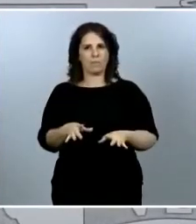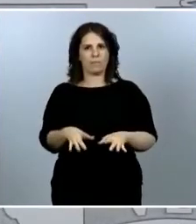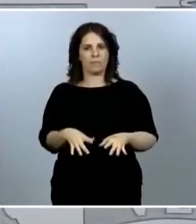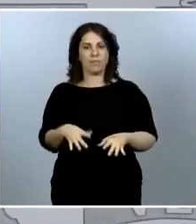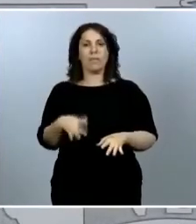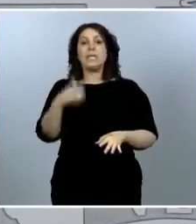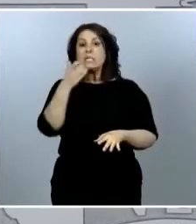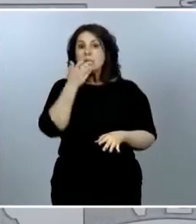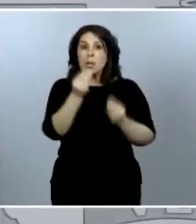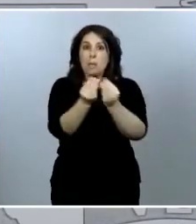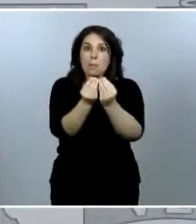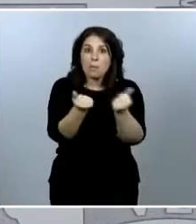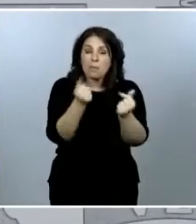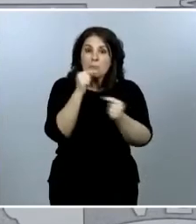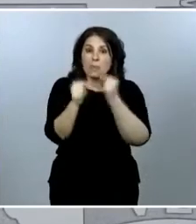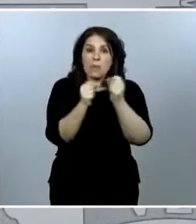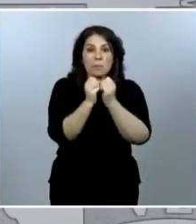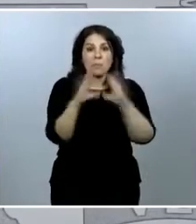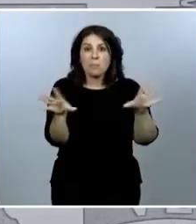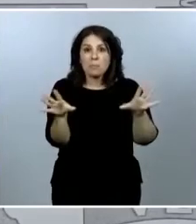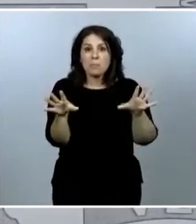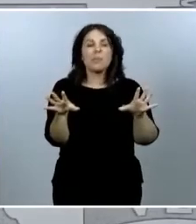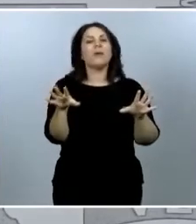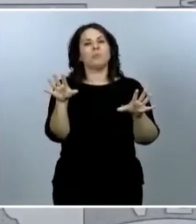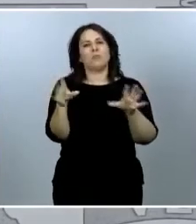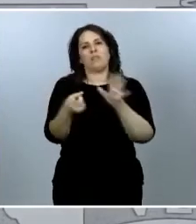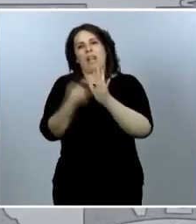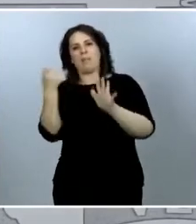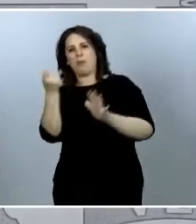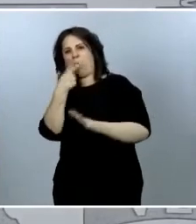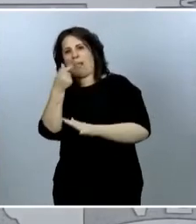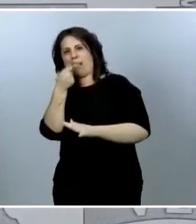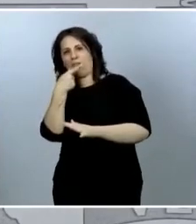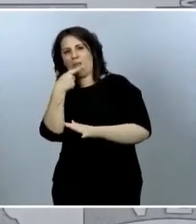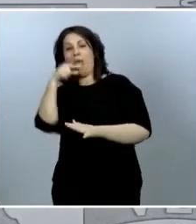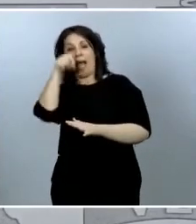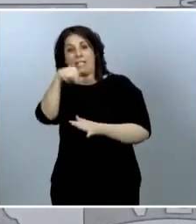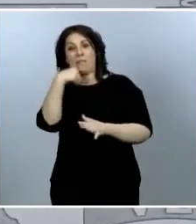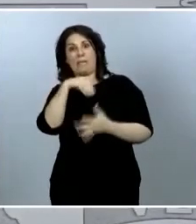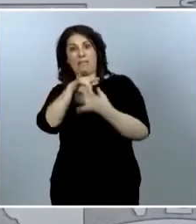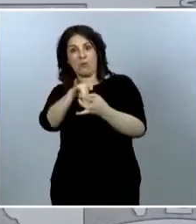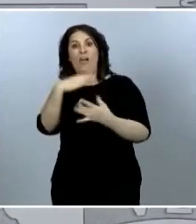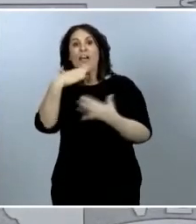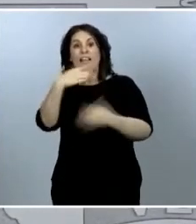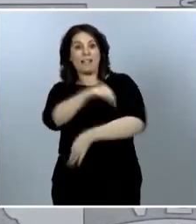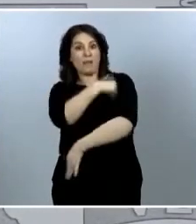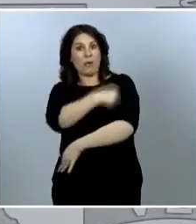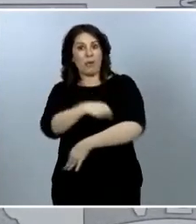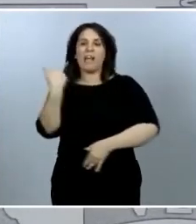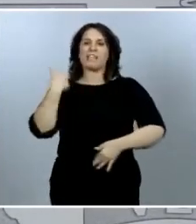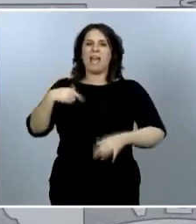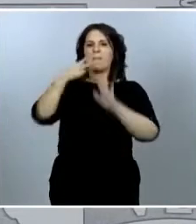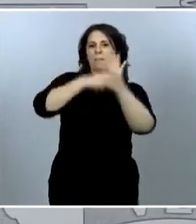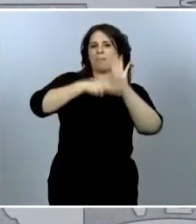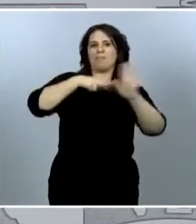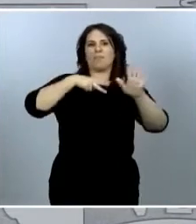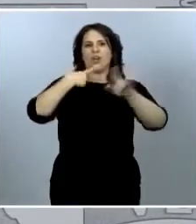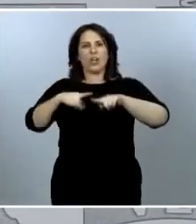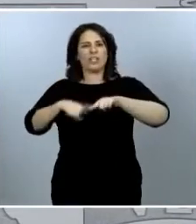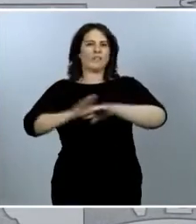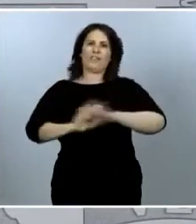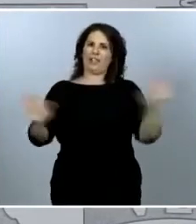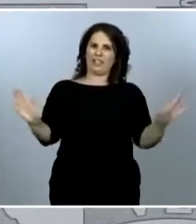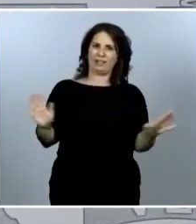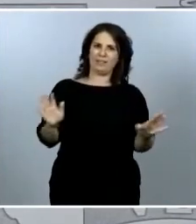esperamos hacer cuando desaparezca el virus gracias a la vacuna. Hemos abordado este punto en la conferencia de presidentes.